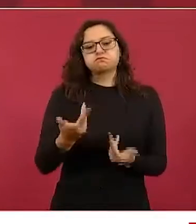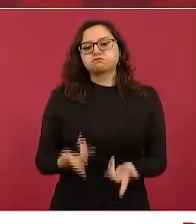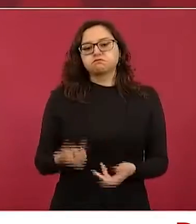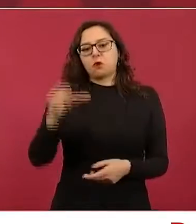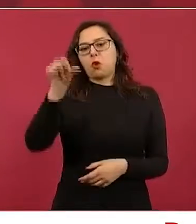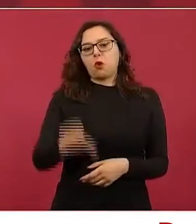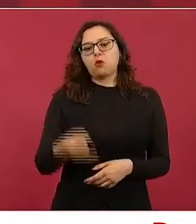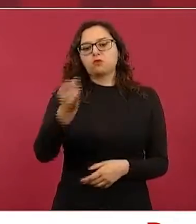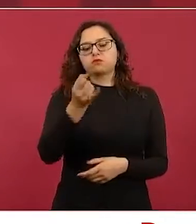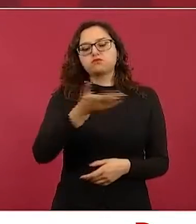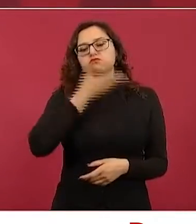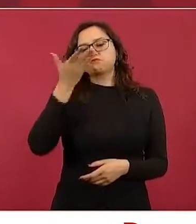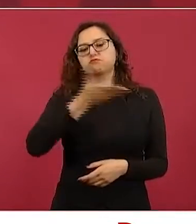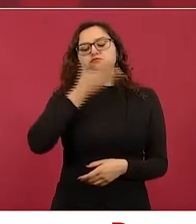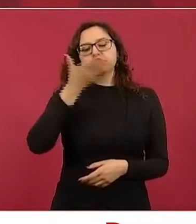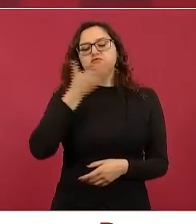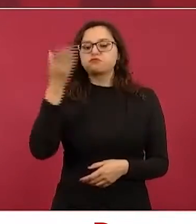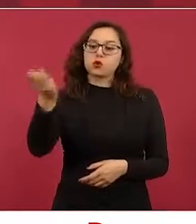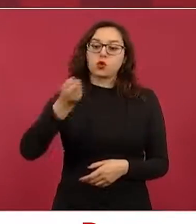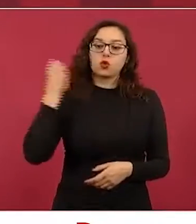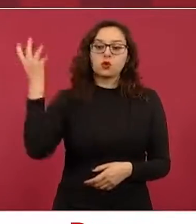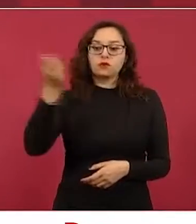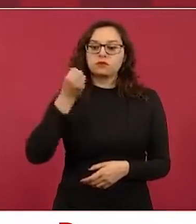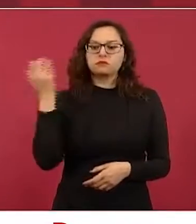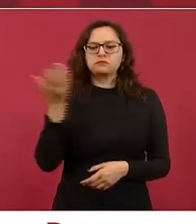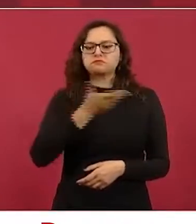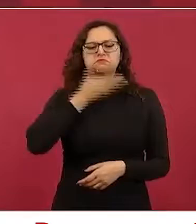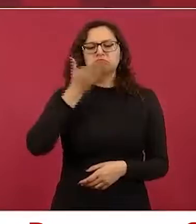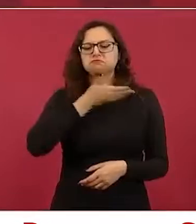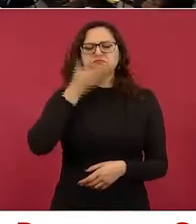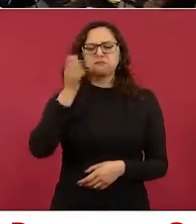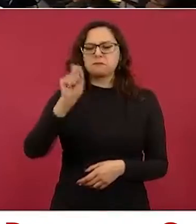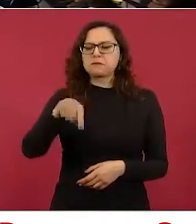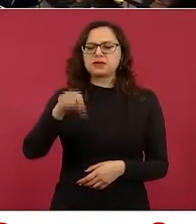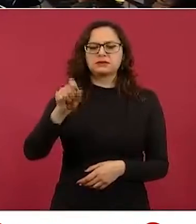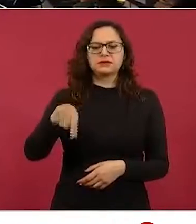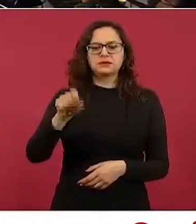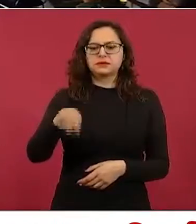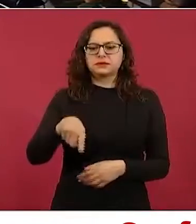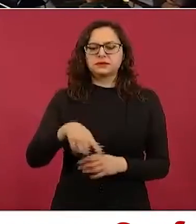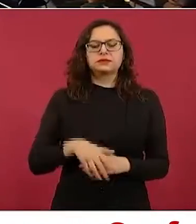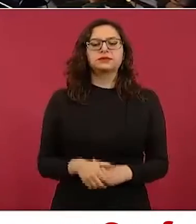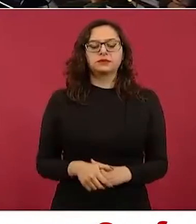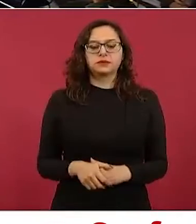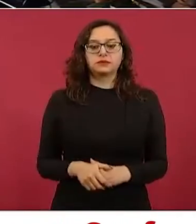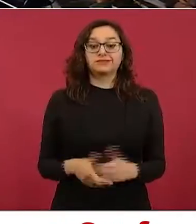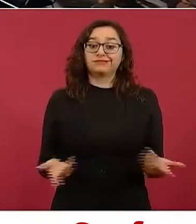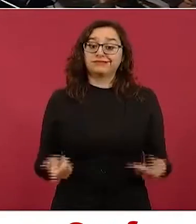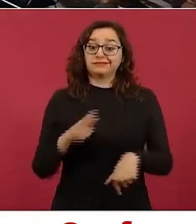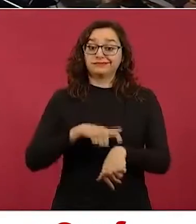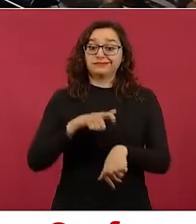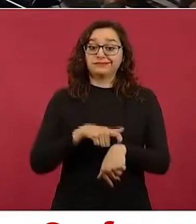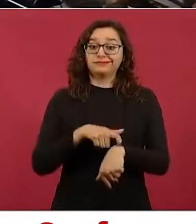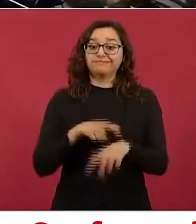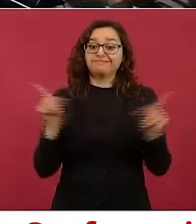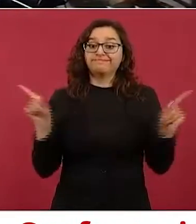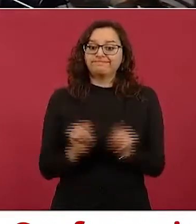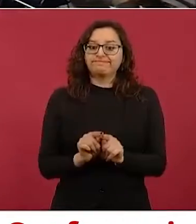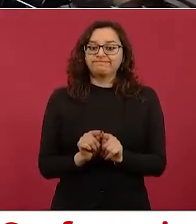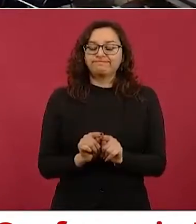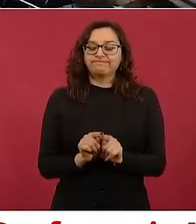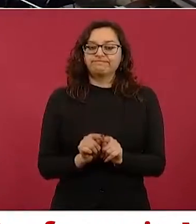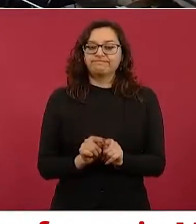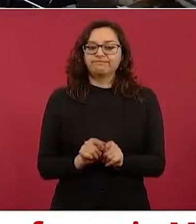de prensa, lo vamos a hacer con poco tiempo porque